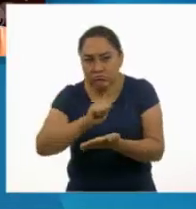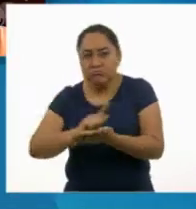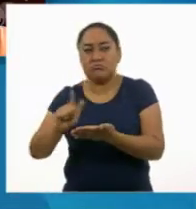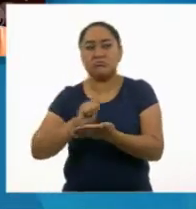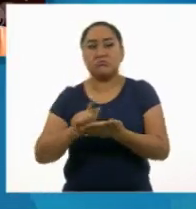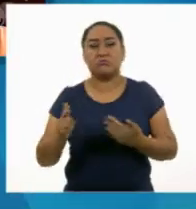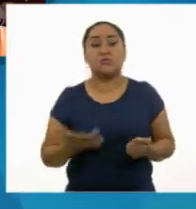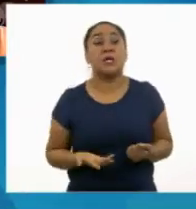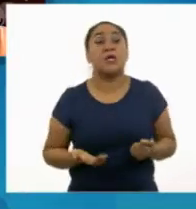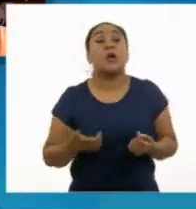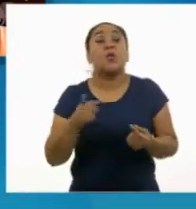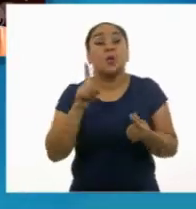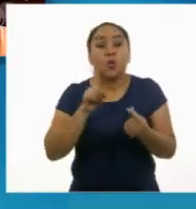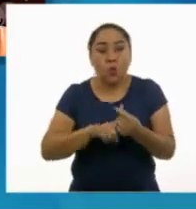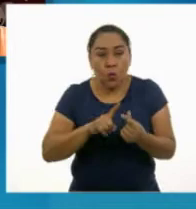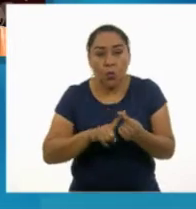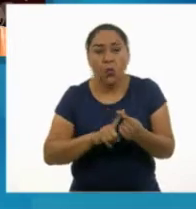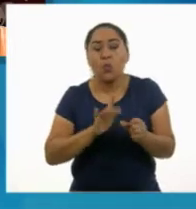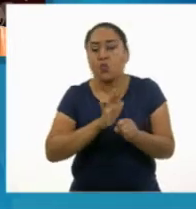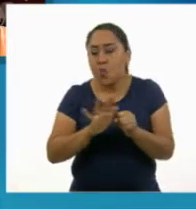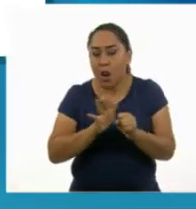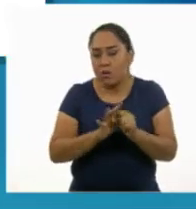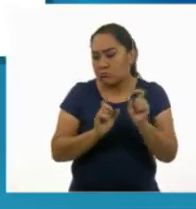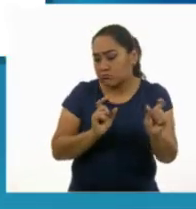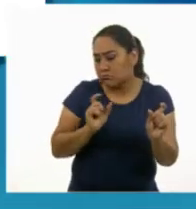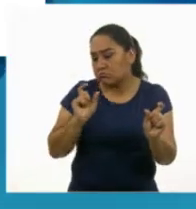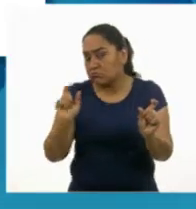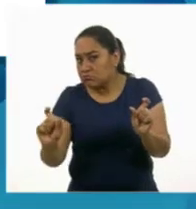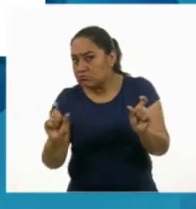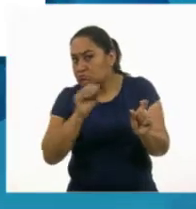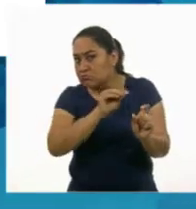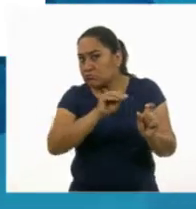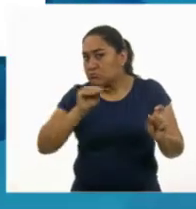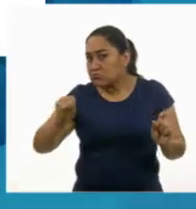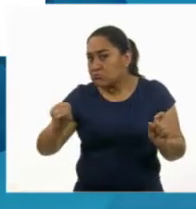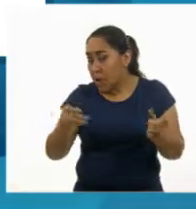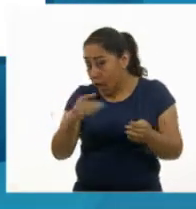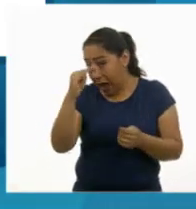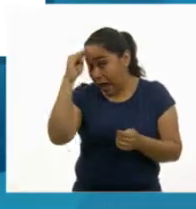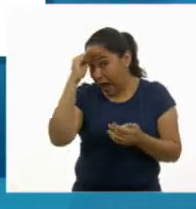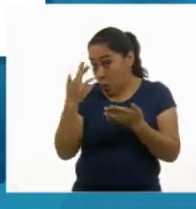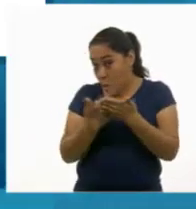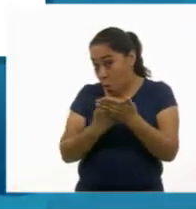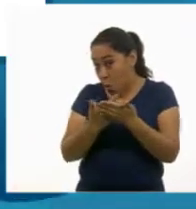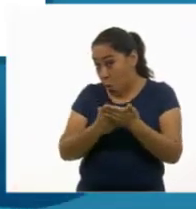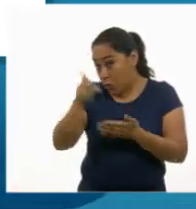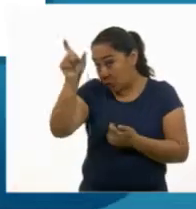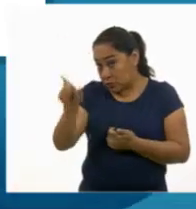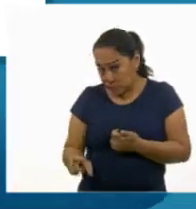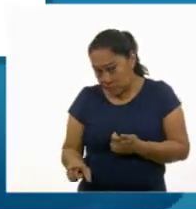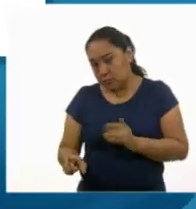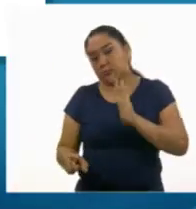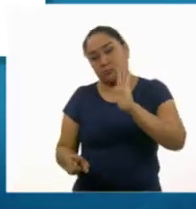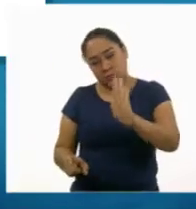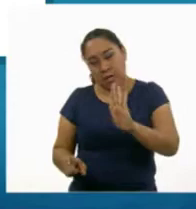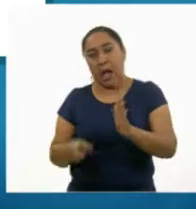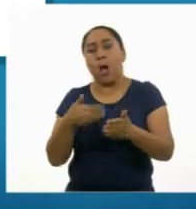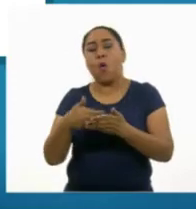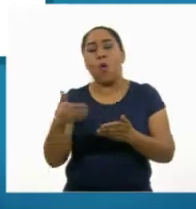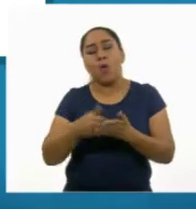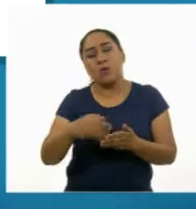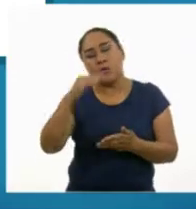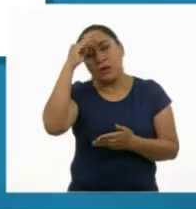¿En dónde de las dos vistas lo pondrías? Ah, ¿piensas que en la rosa? Ahora piensa en bombero,